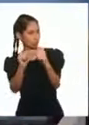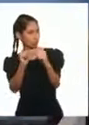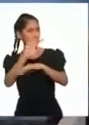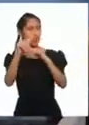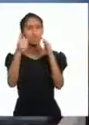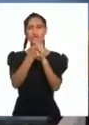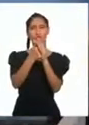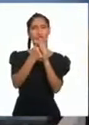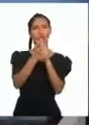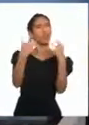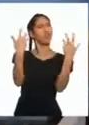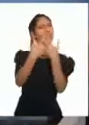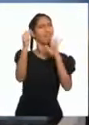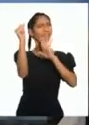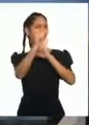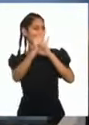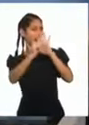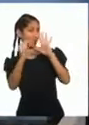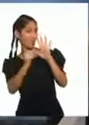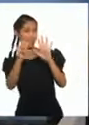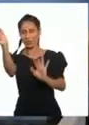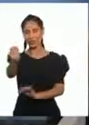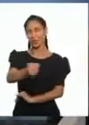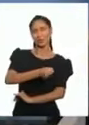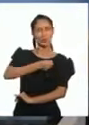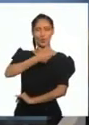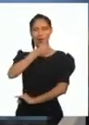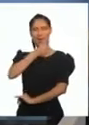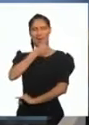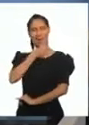artísticas musicales peruanas.